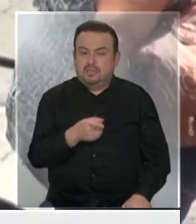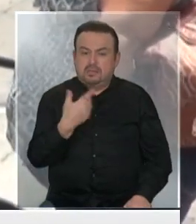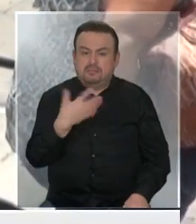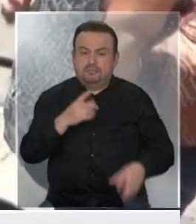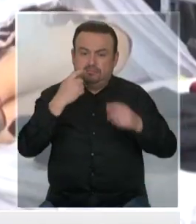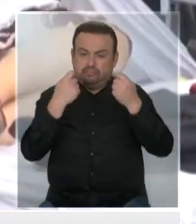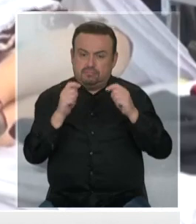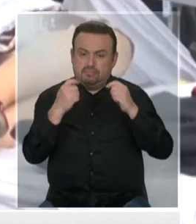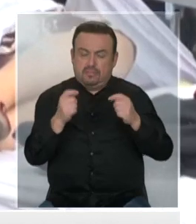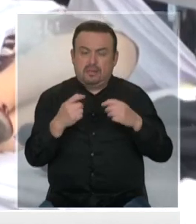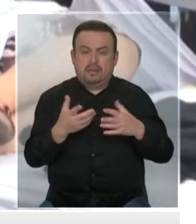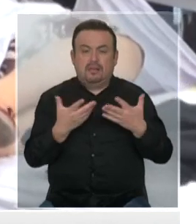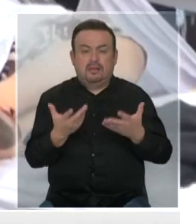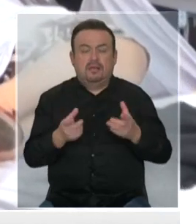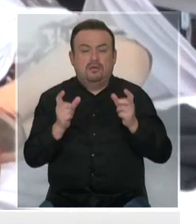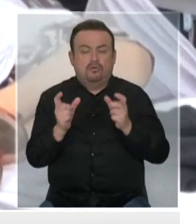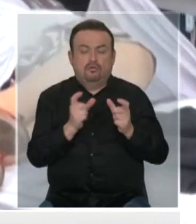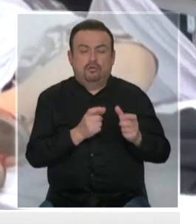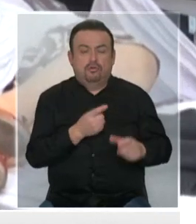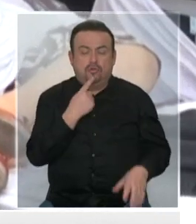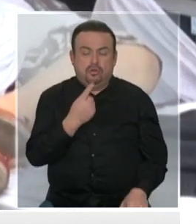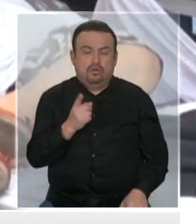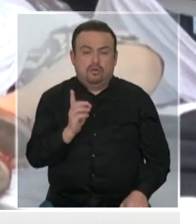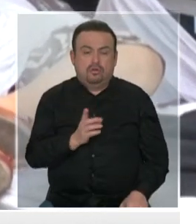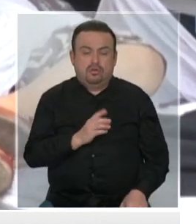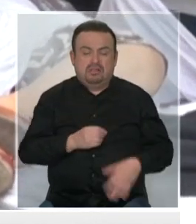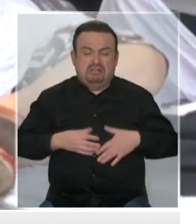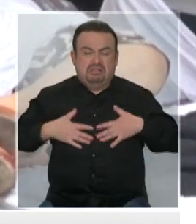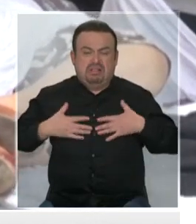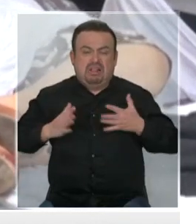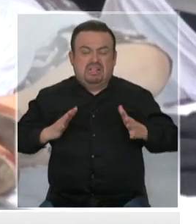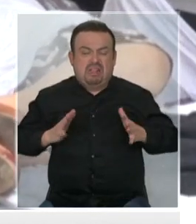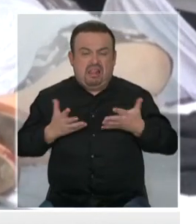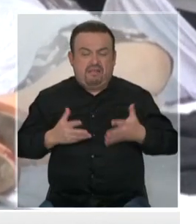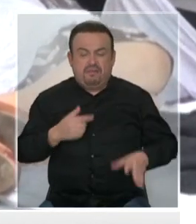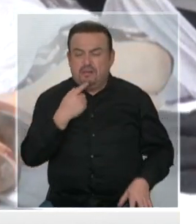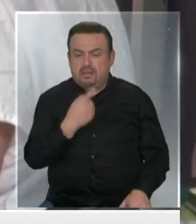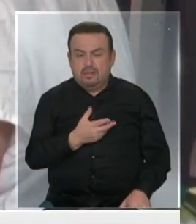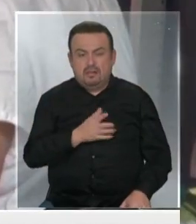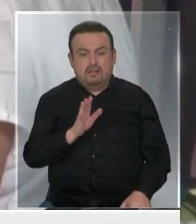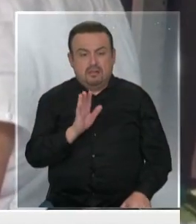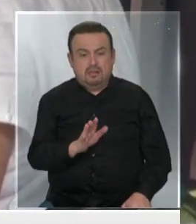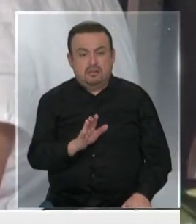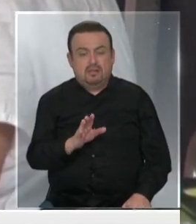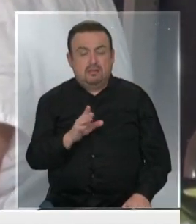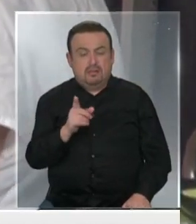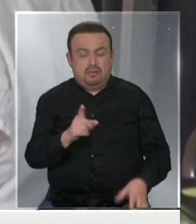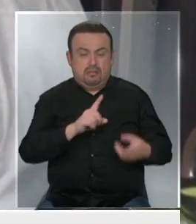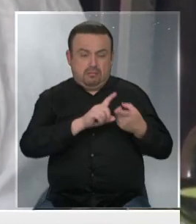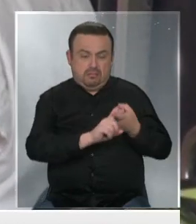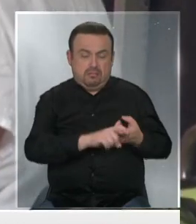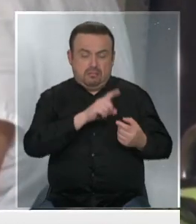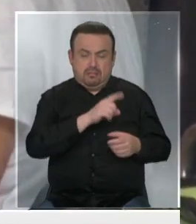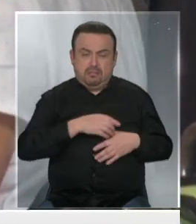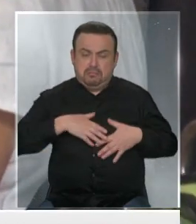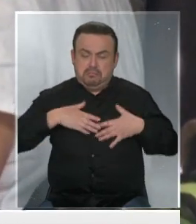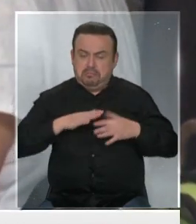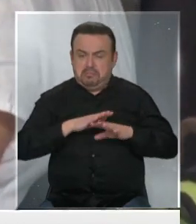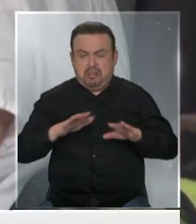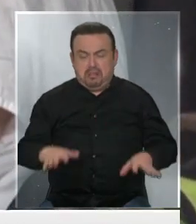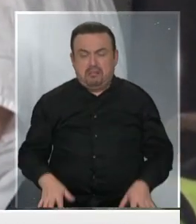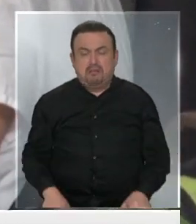tratamiento obviamente para controlar lo que él dijo, síntomas bastante leves y que por el momento la primera dama es asintomática.